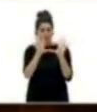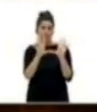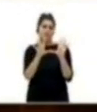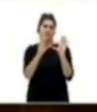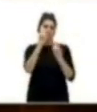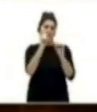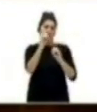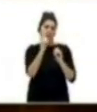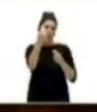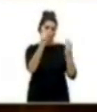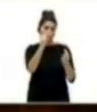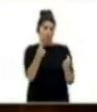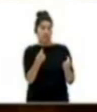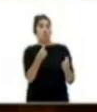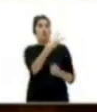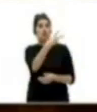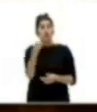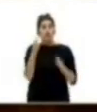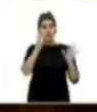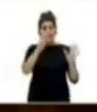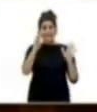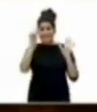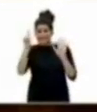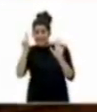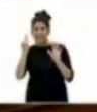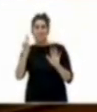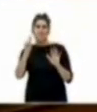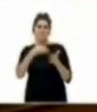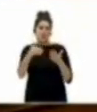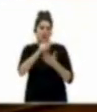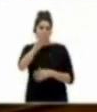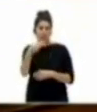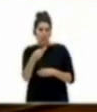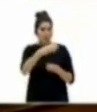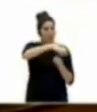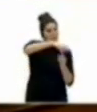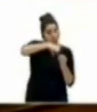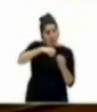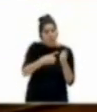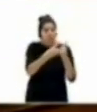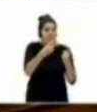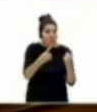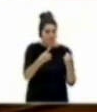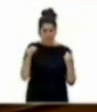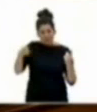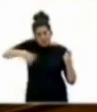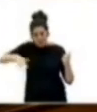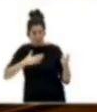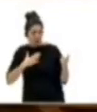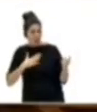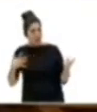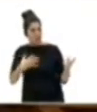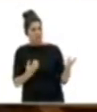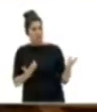Exactamente estamos hablando de 286 millones de euros. Se reparte, entre unos pocos, lo que es de todos. Desde